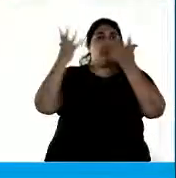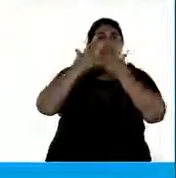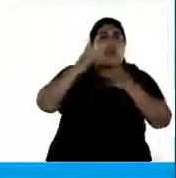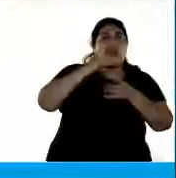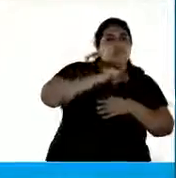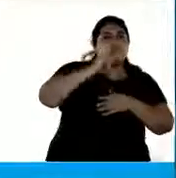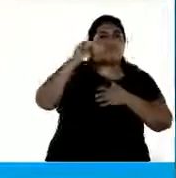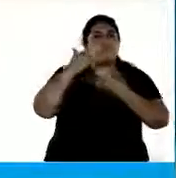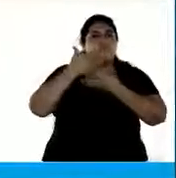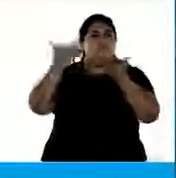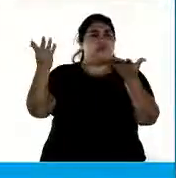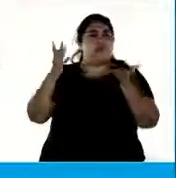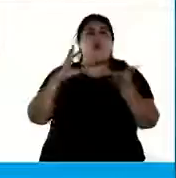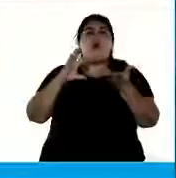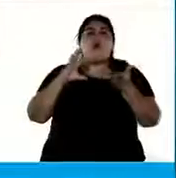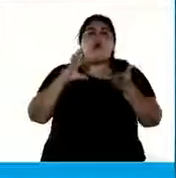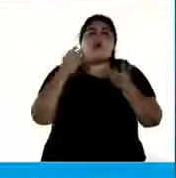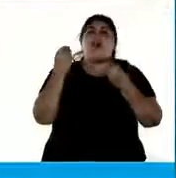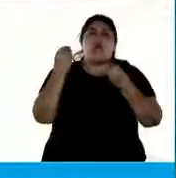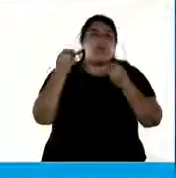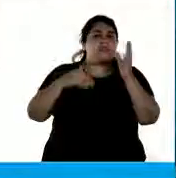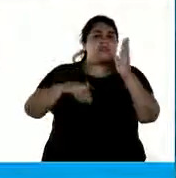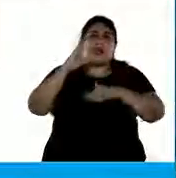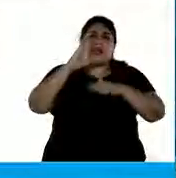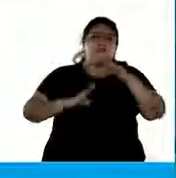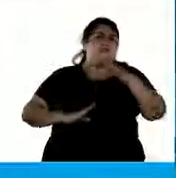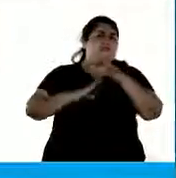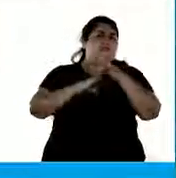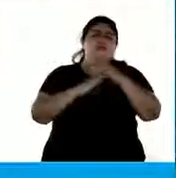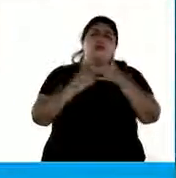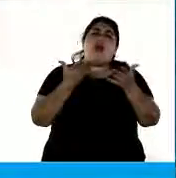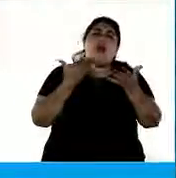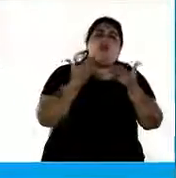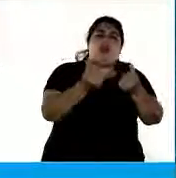solo norte la defensa de los derechos humanos